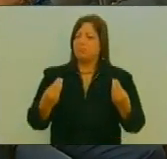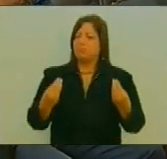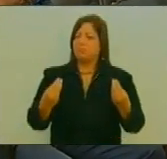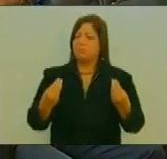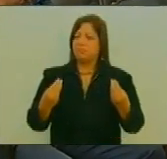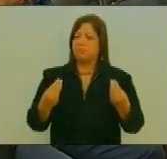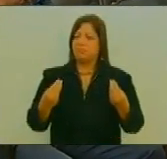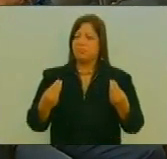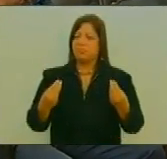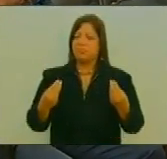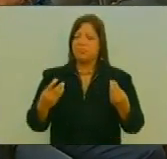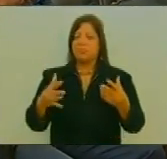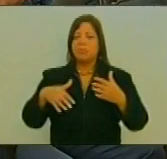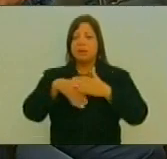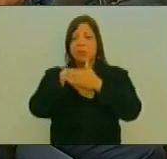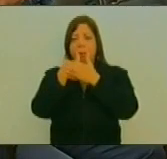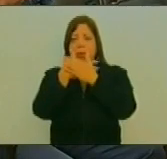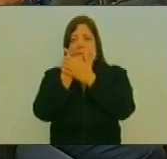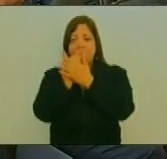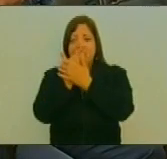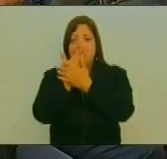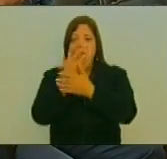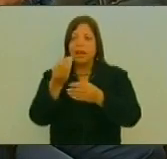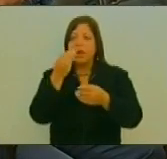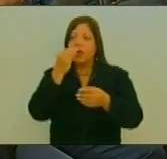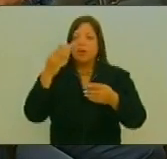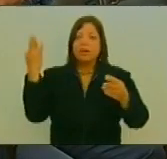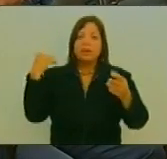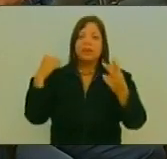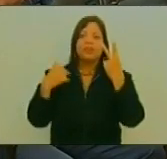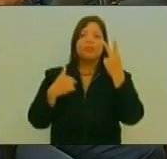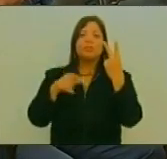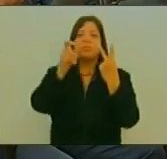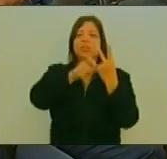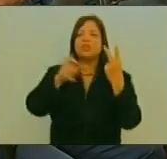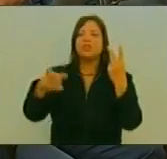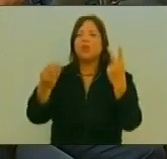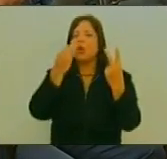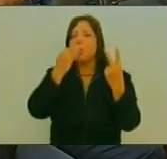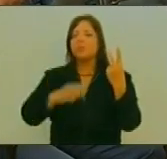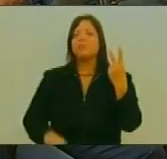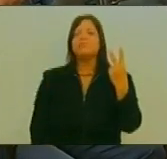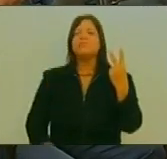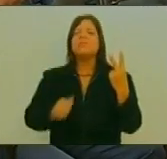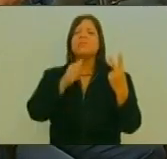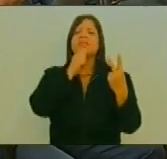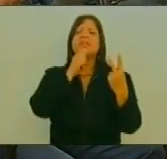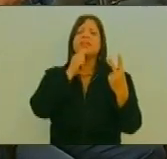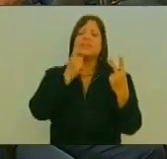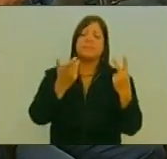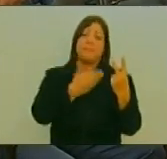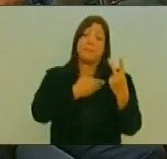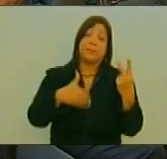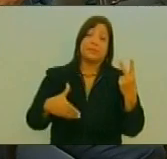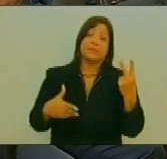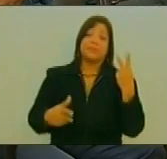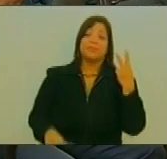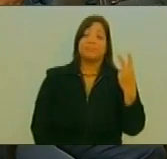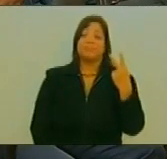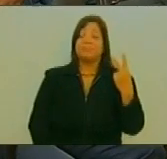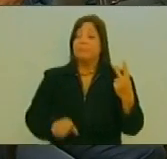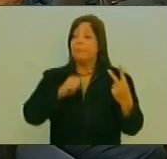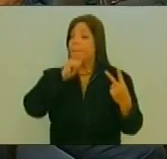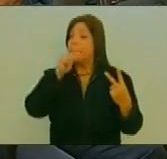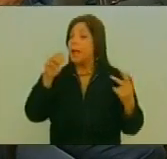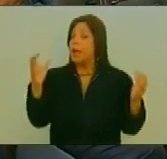producto De una noche De trasnocho De la cena anterior Con dos personajes Que definitivamente De muy mala